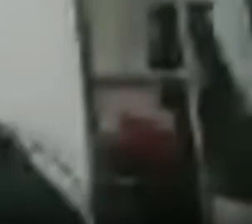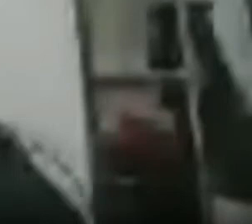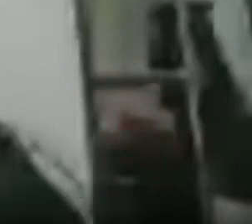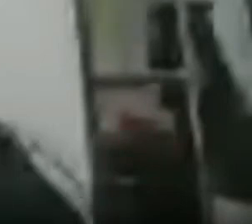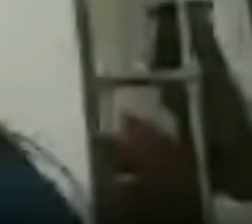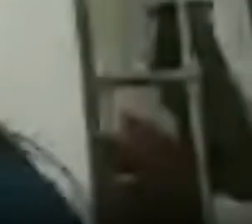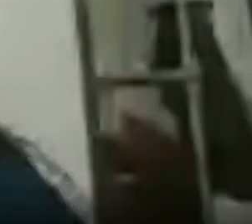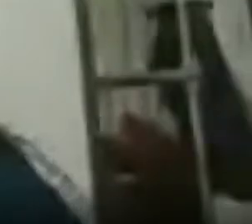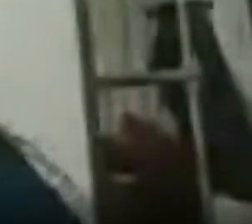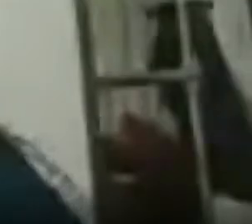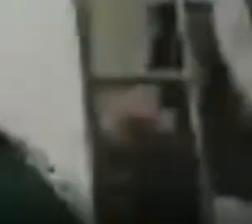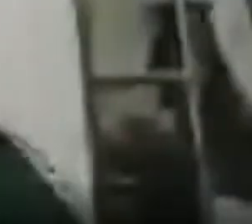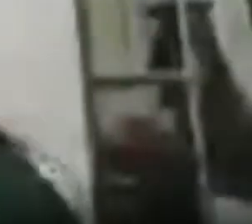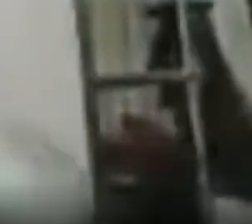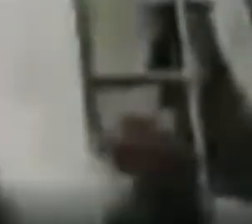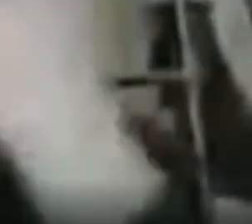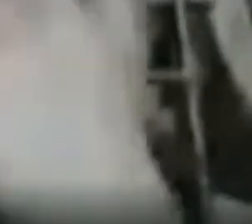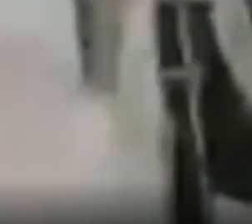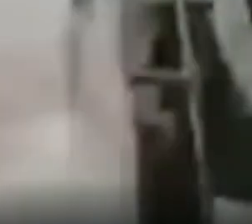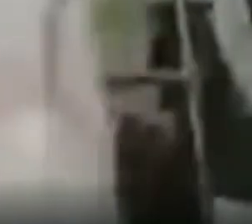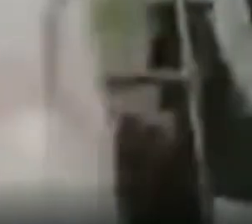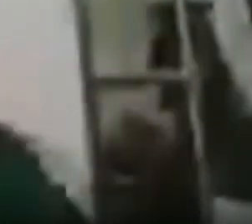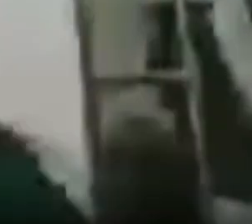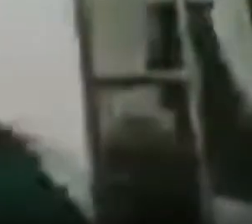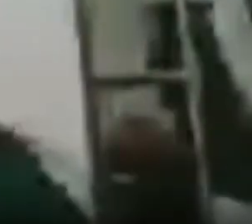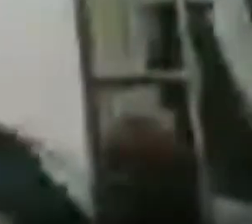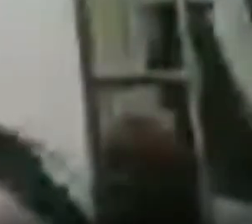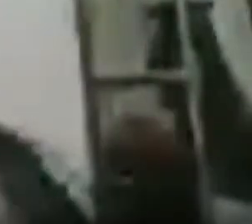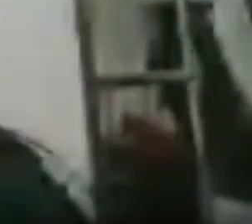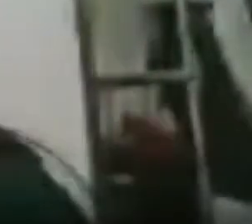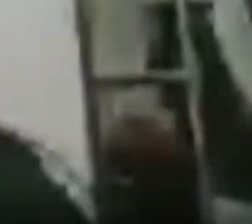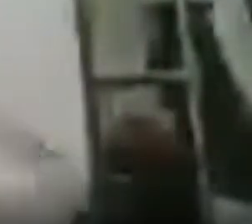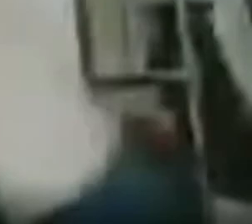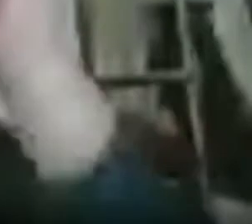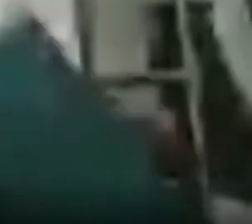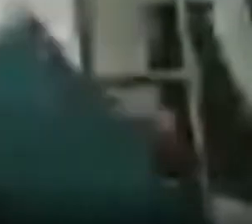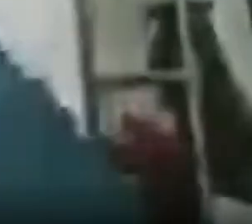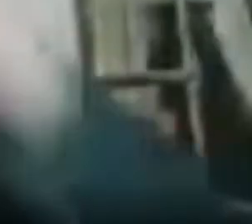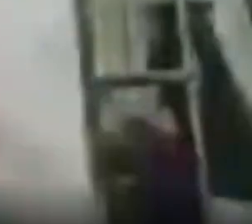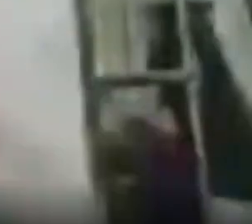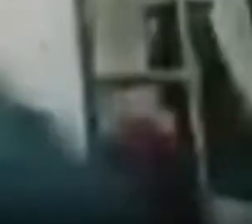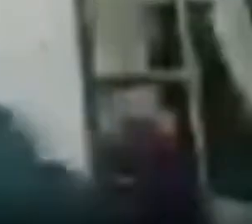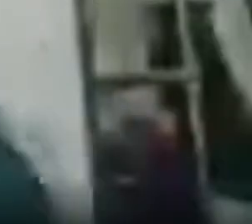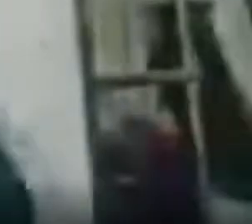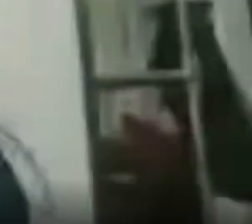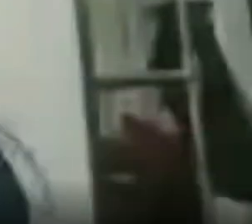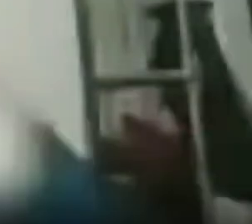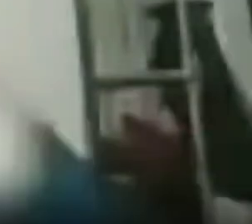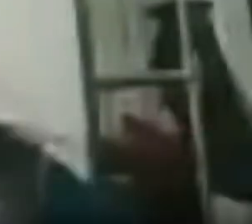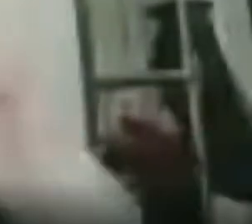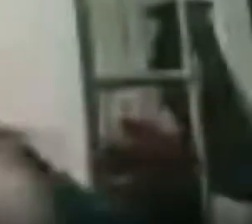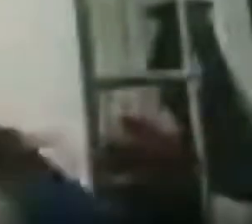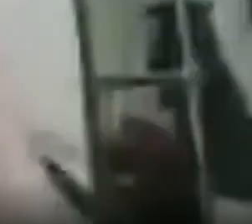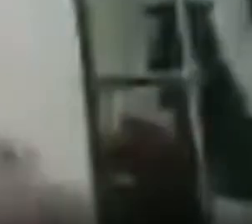comprometemos desde ya para un próximo desarrollo de cómo prepararme y cómo como dices tú preparar con una taza de